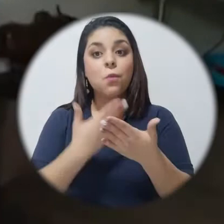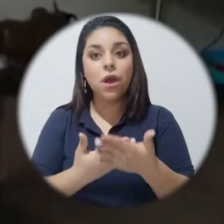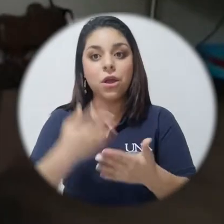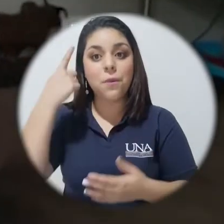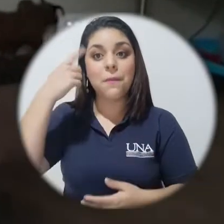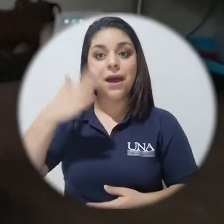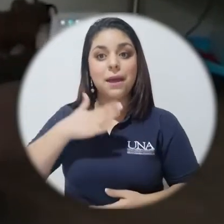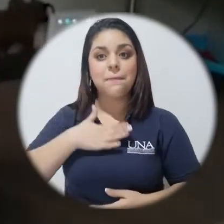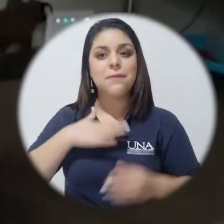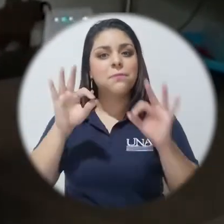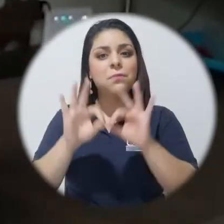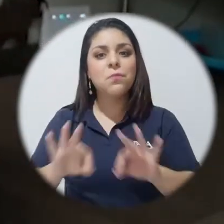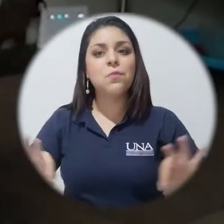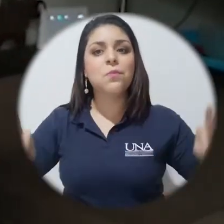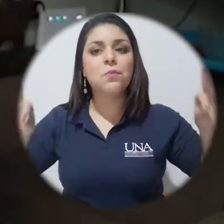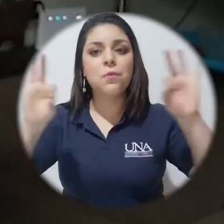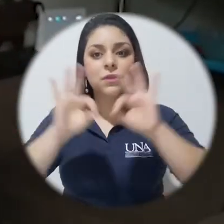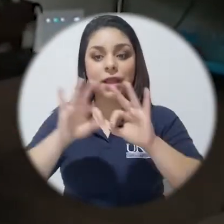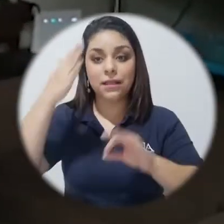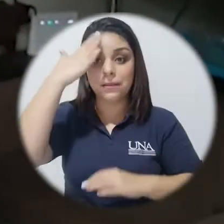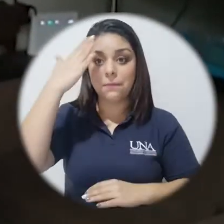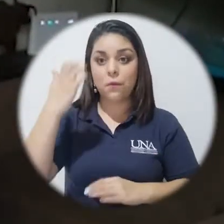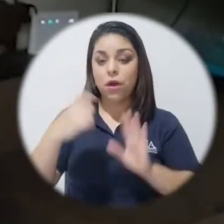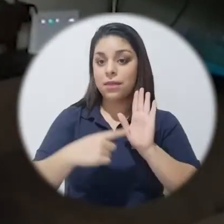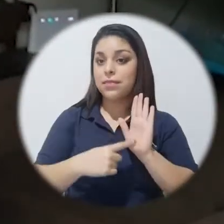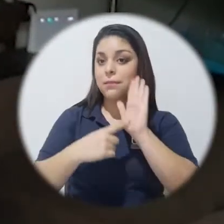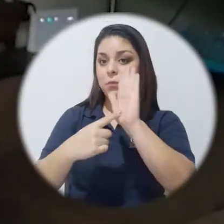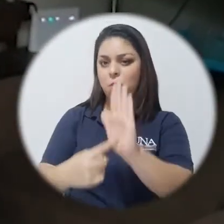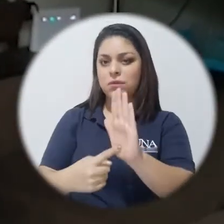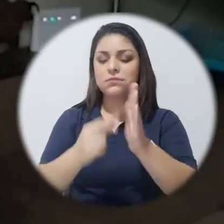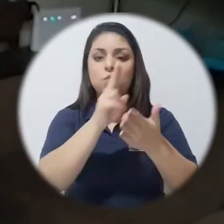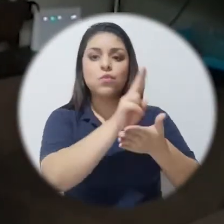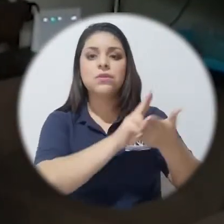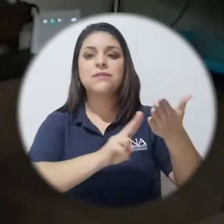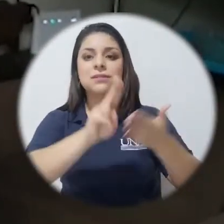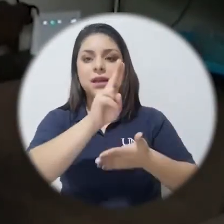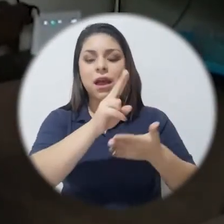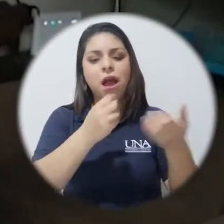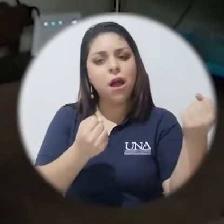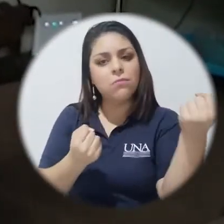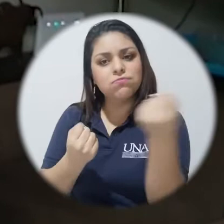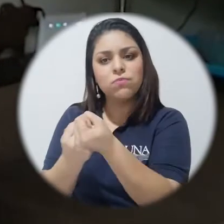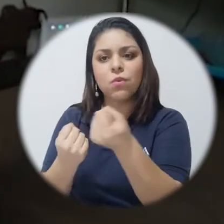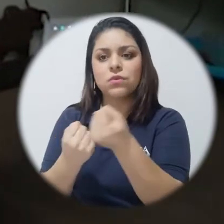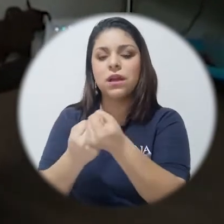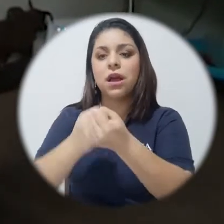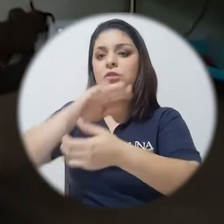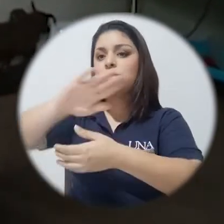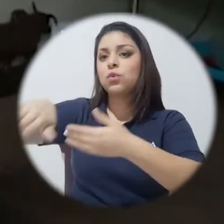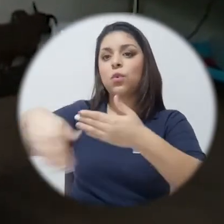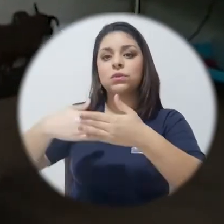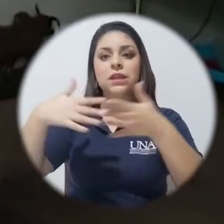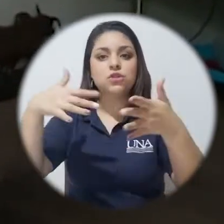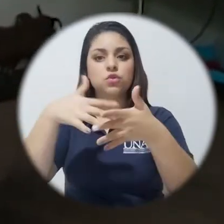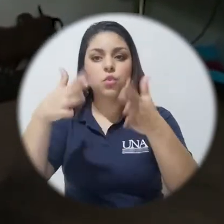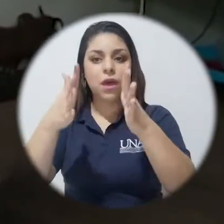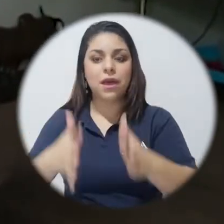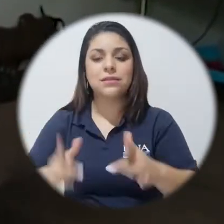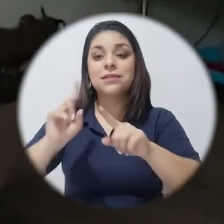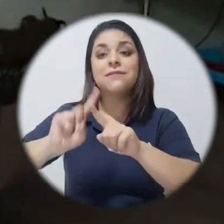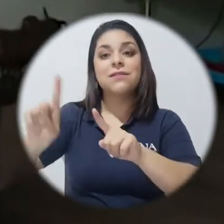mí es muy importante porque demuestra que la Universidad apoya a todos sus estudiantes en diferentes